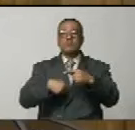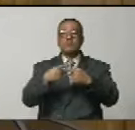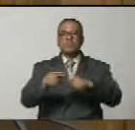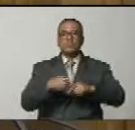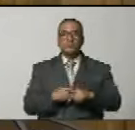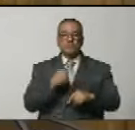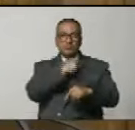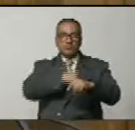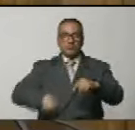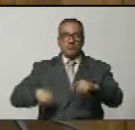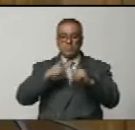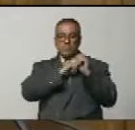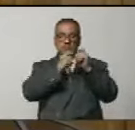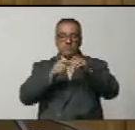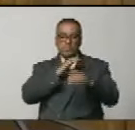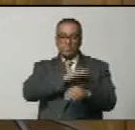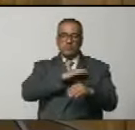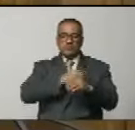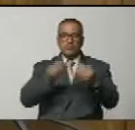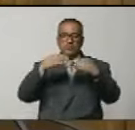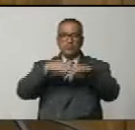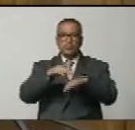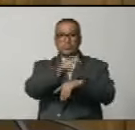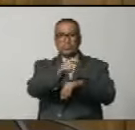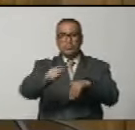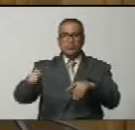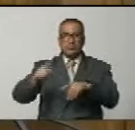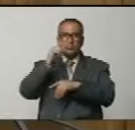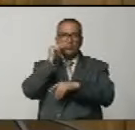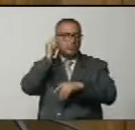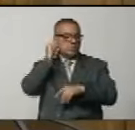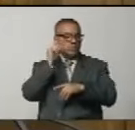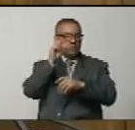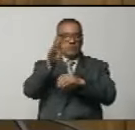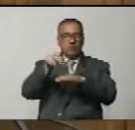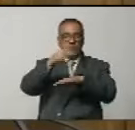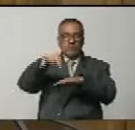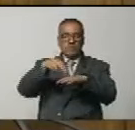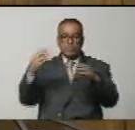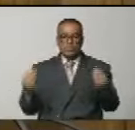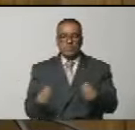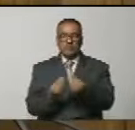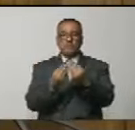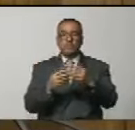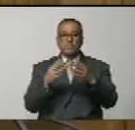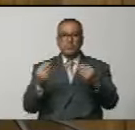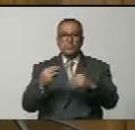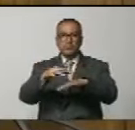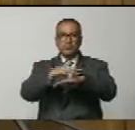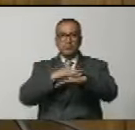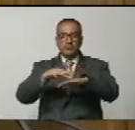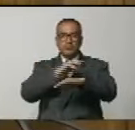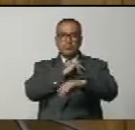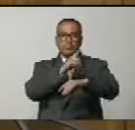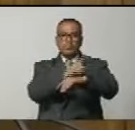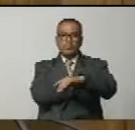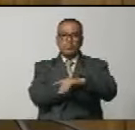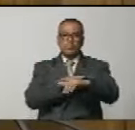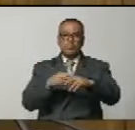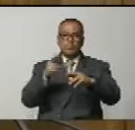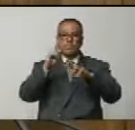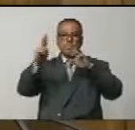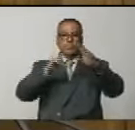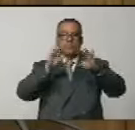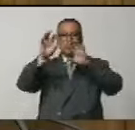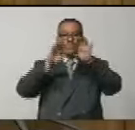seguido, el presidente designó una comisión integrada por diputadas y diputados de la Asamblea Nacional que acompañaron, junto al ministro del Poder Popular para Relaciones